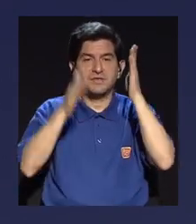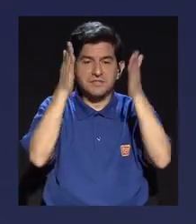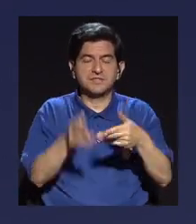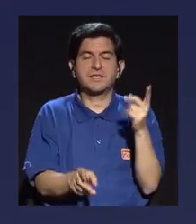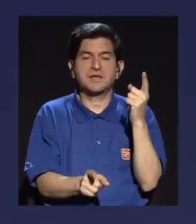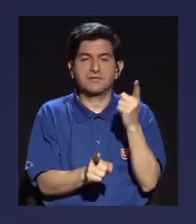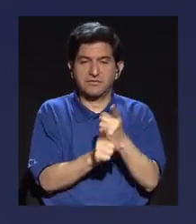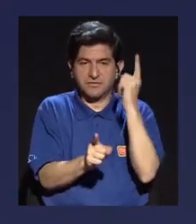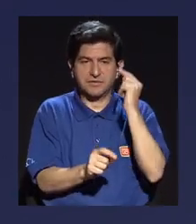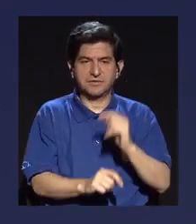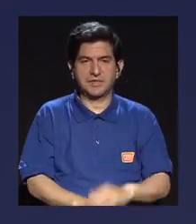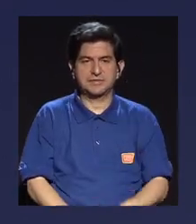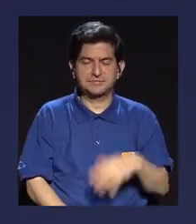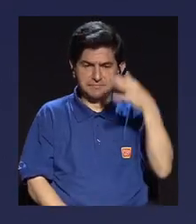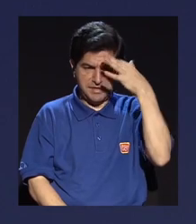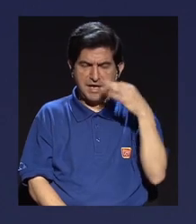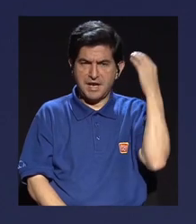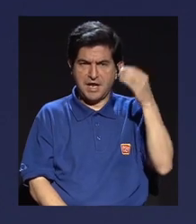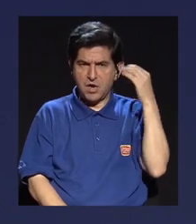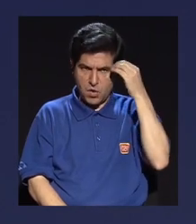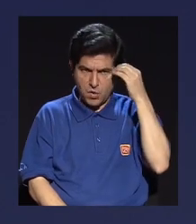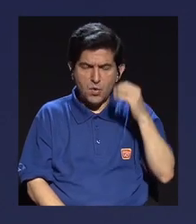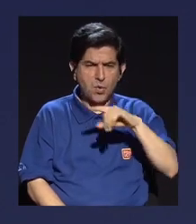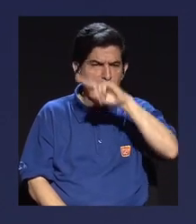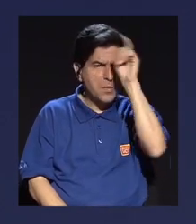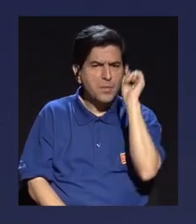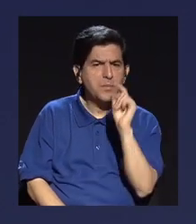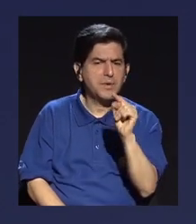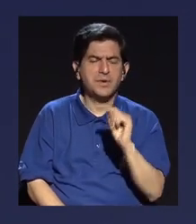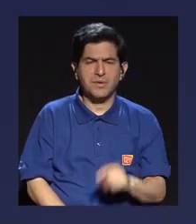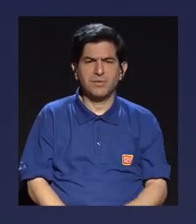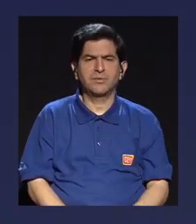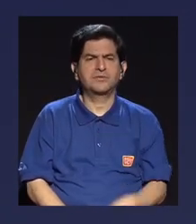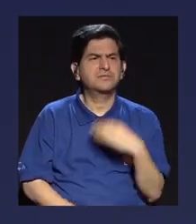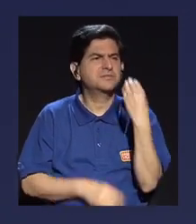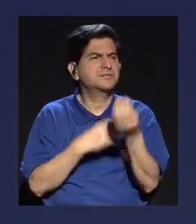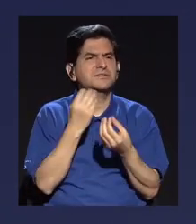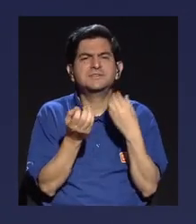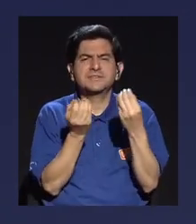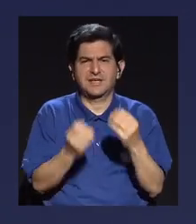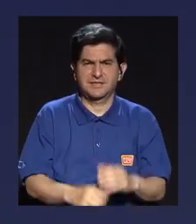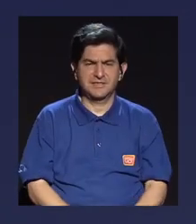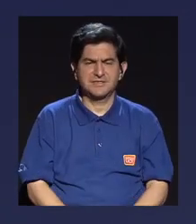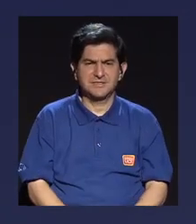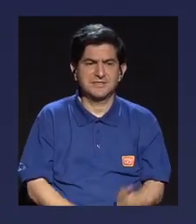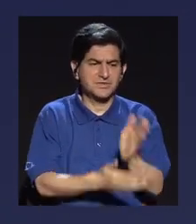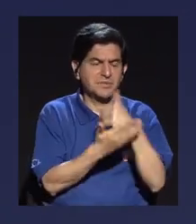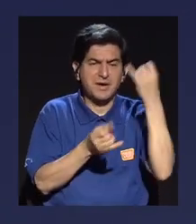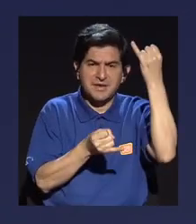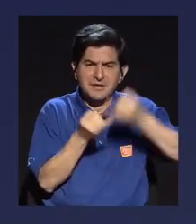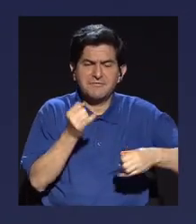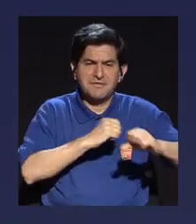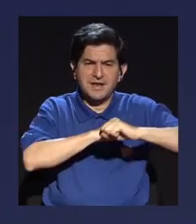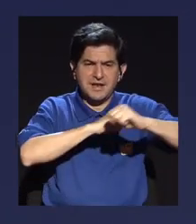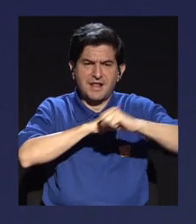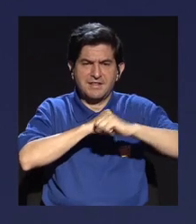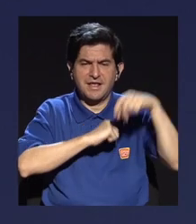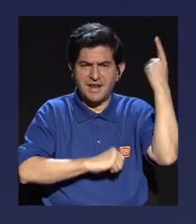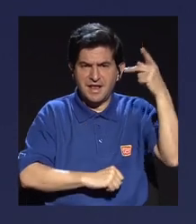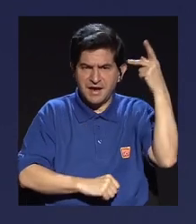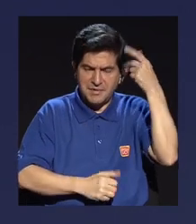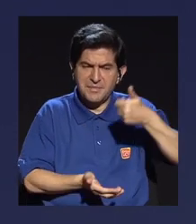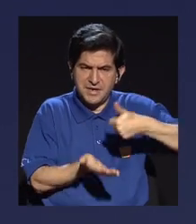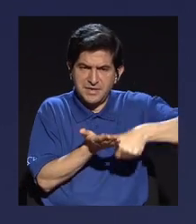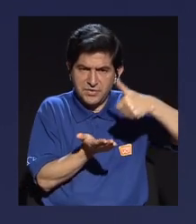las autoridades que correspondan. Sí creo que la opinión consultiva lo que vino a hacer fue tomar la parte final de la campaña